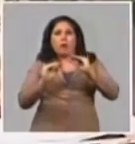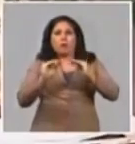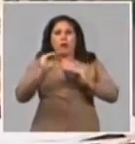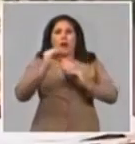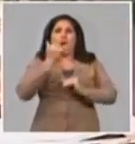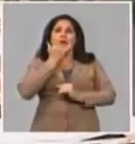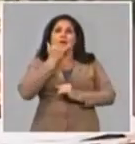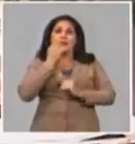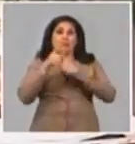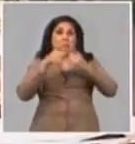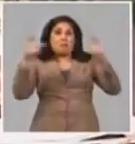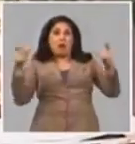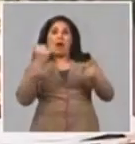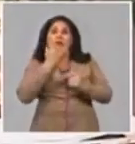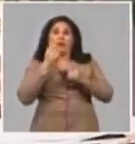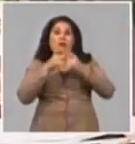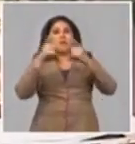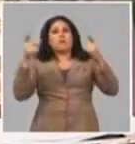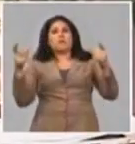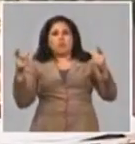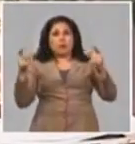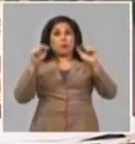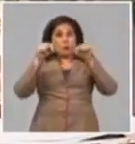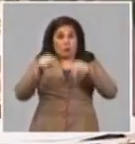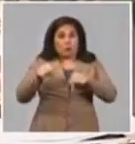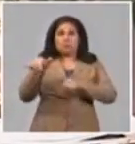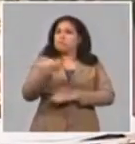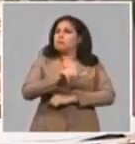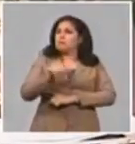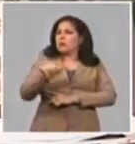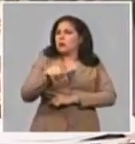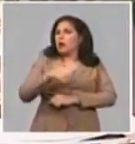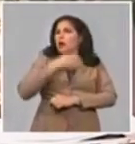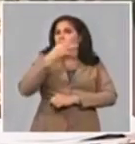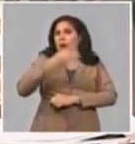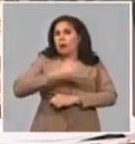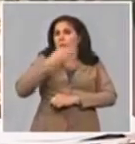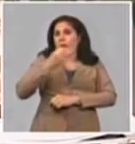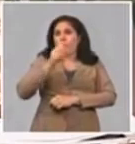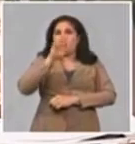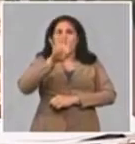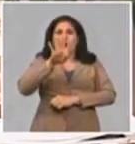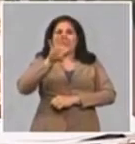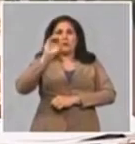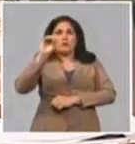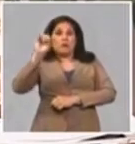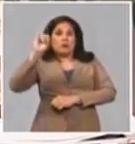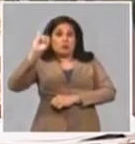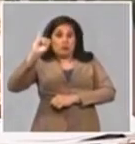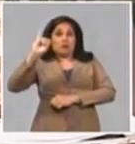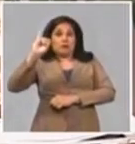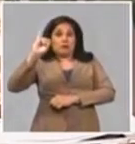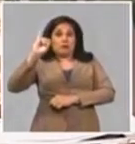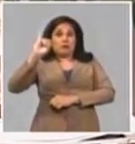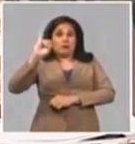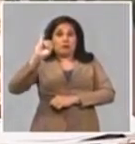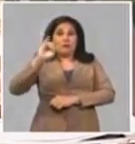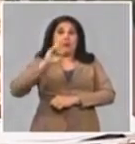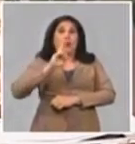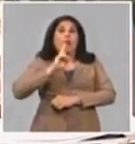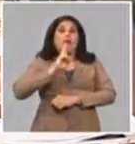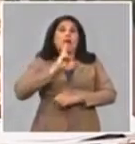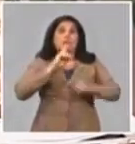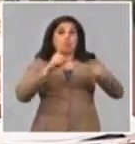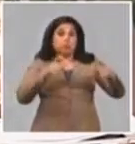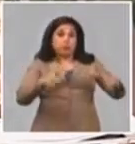afectadas por la sequía. Hoy ya tenemos 406 fuentes de abasto, y eso se actualiza